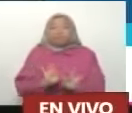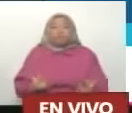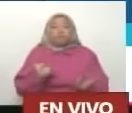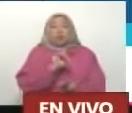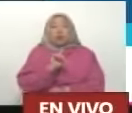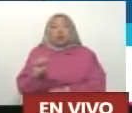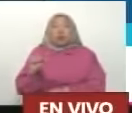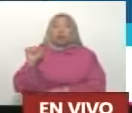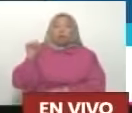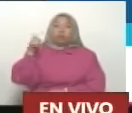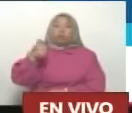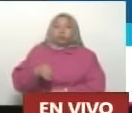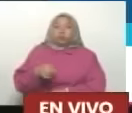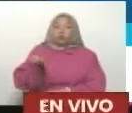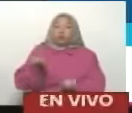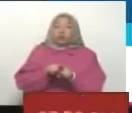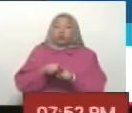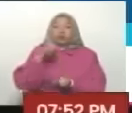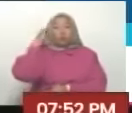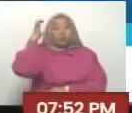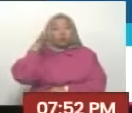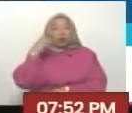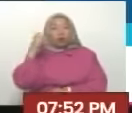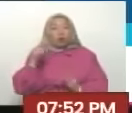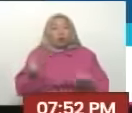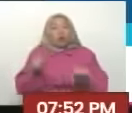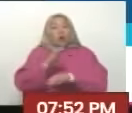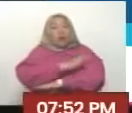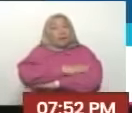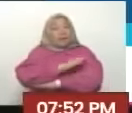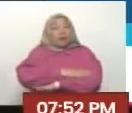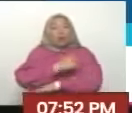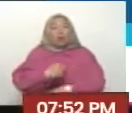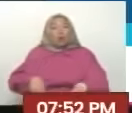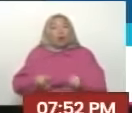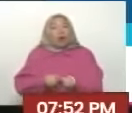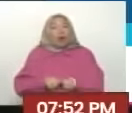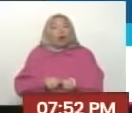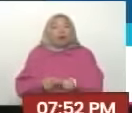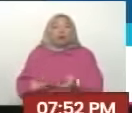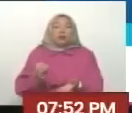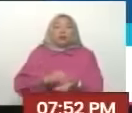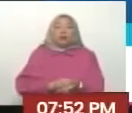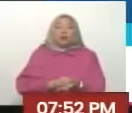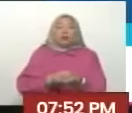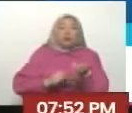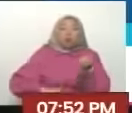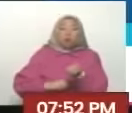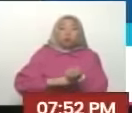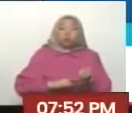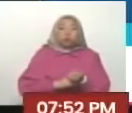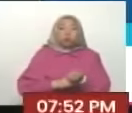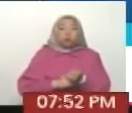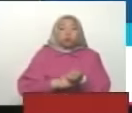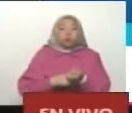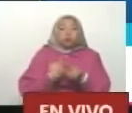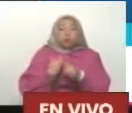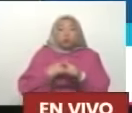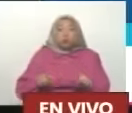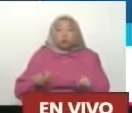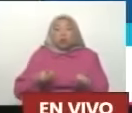El imperialismo Y occidente Se empiezan a comportar De la misma manera Comienzan a favorecer Salidas extremistas